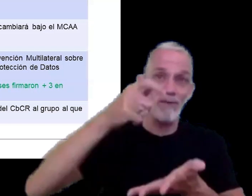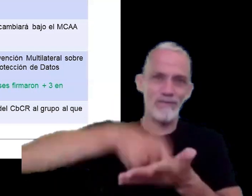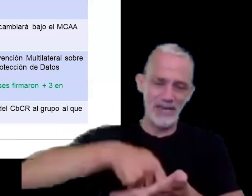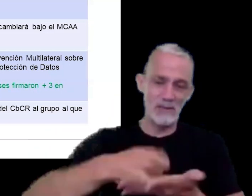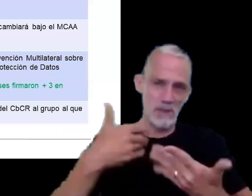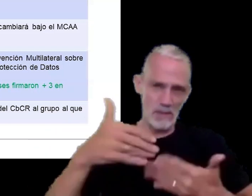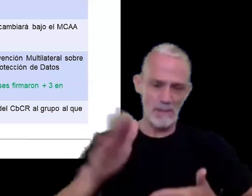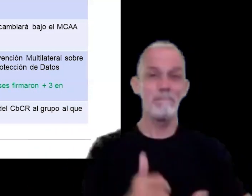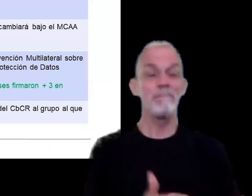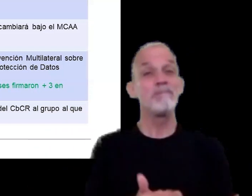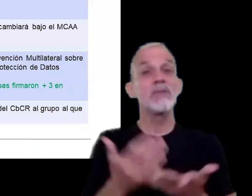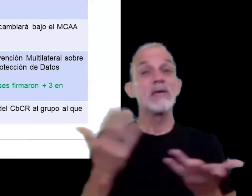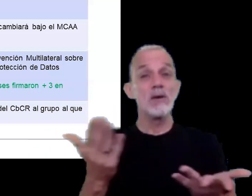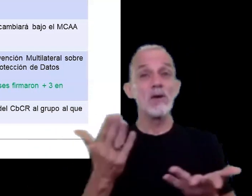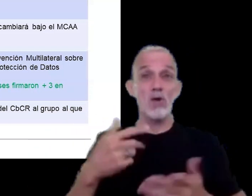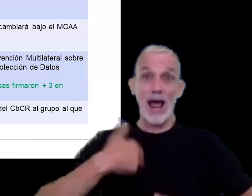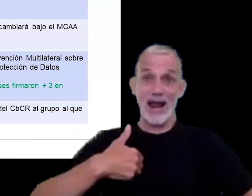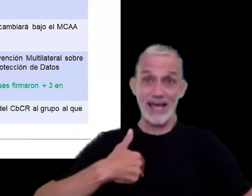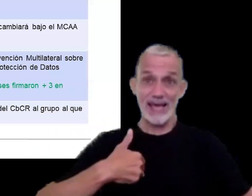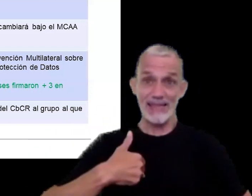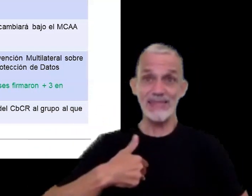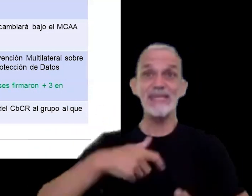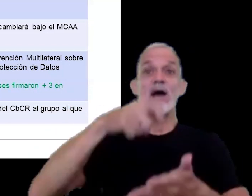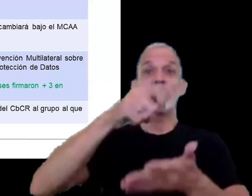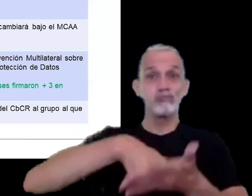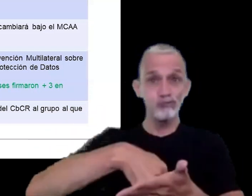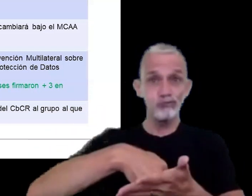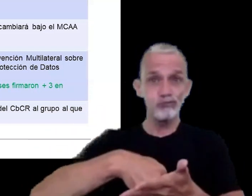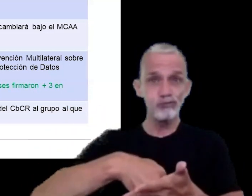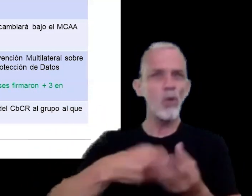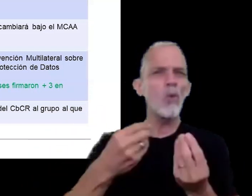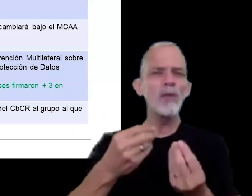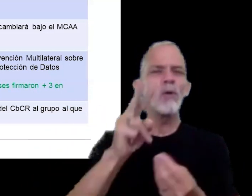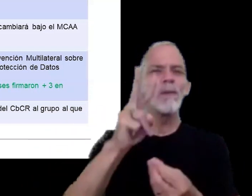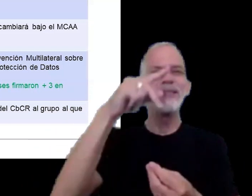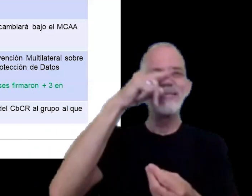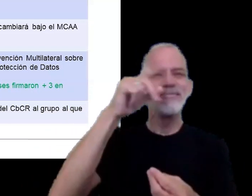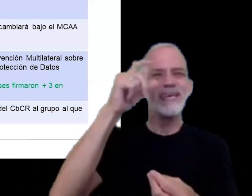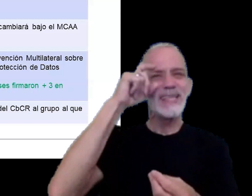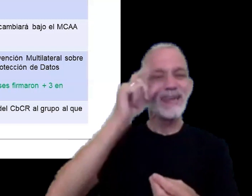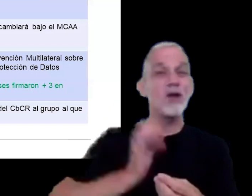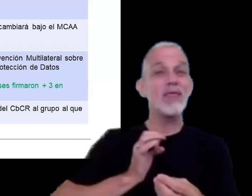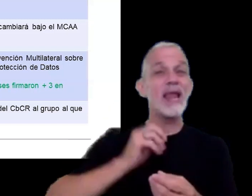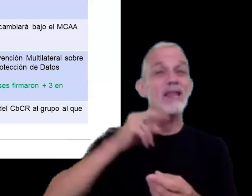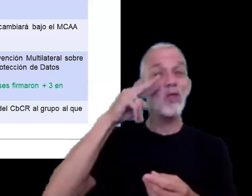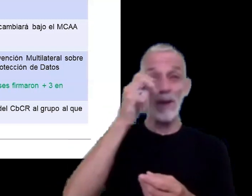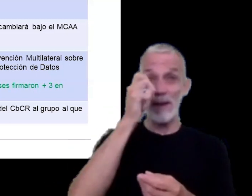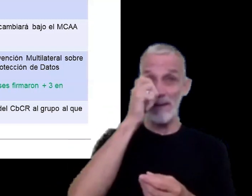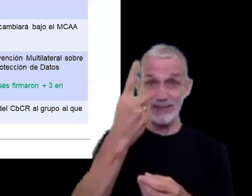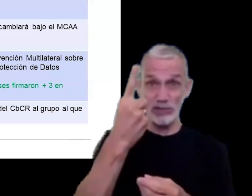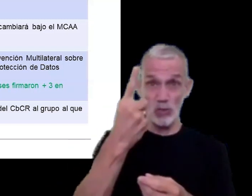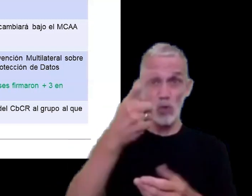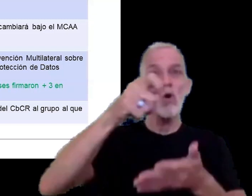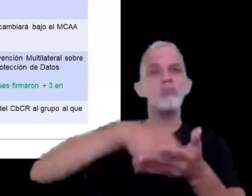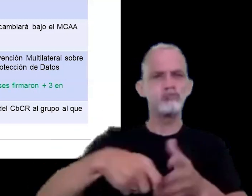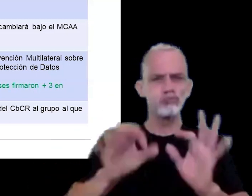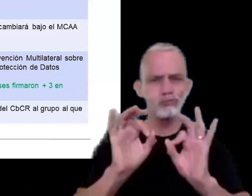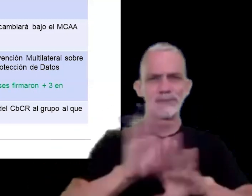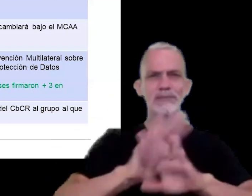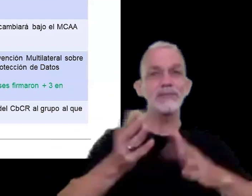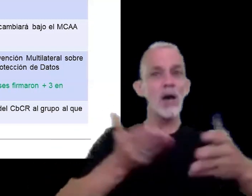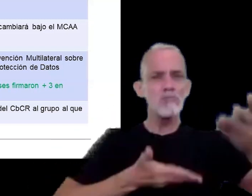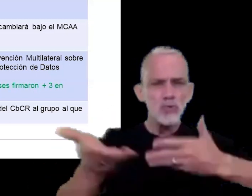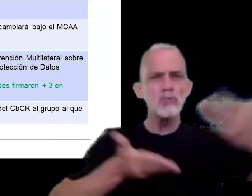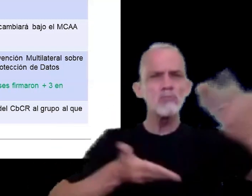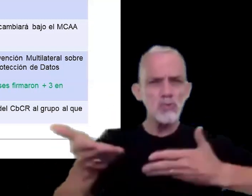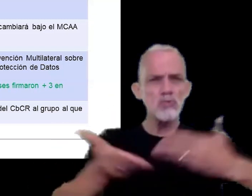y siendo que con Argentina se firmó el 27 de enero del 2021 estando operativo desde